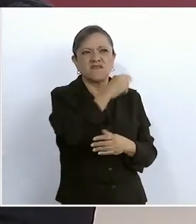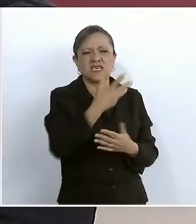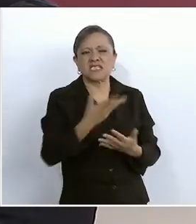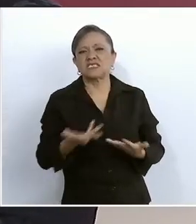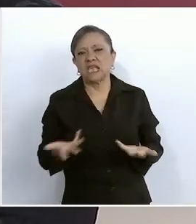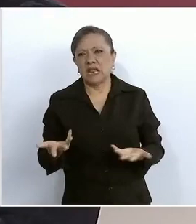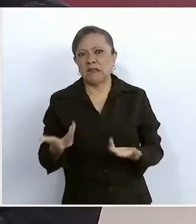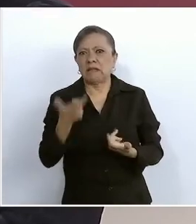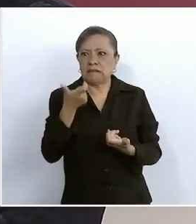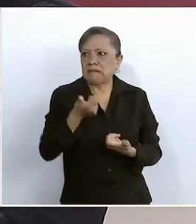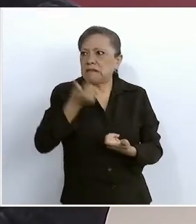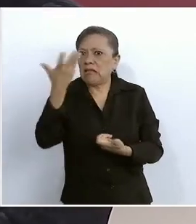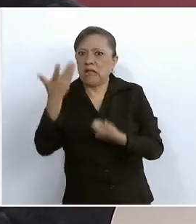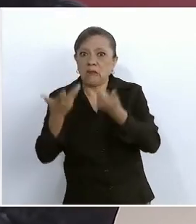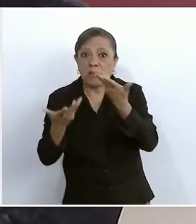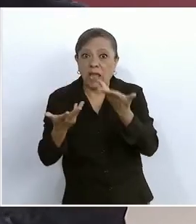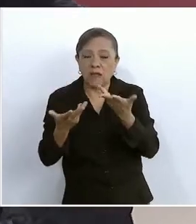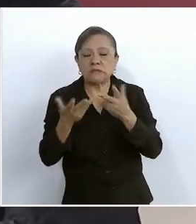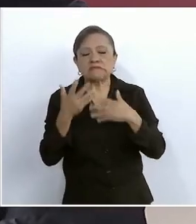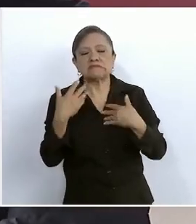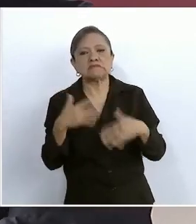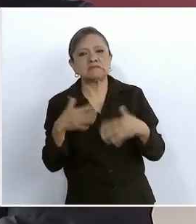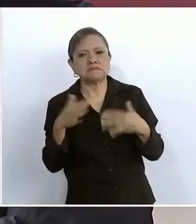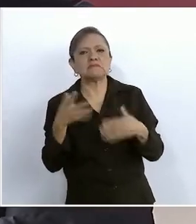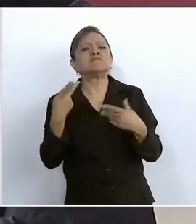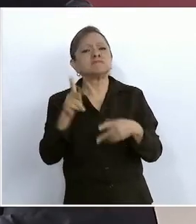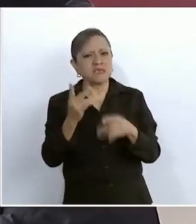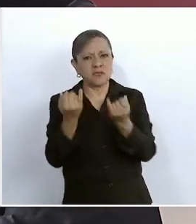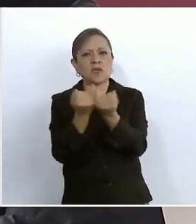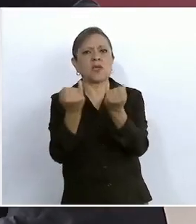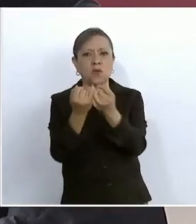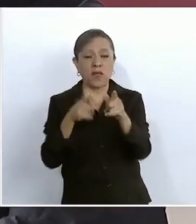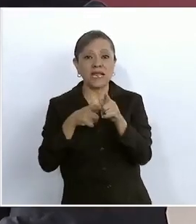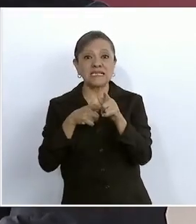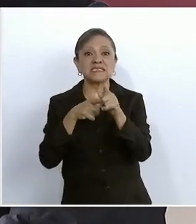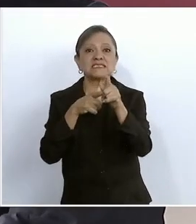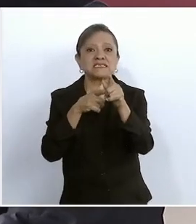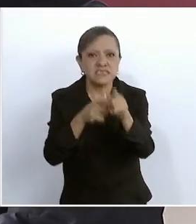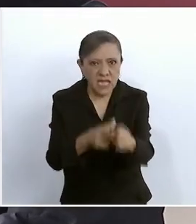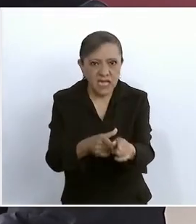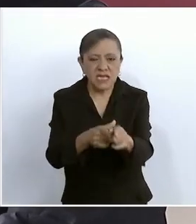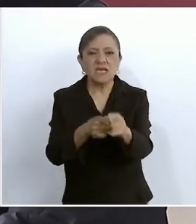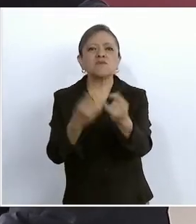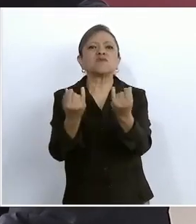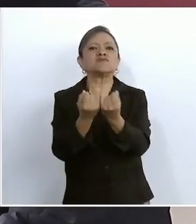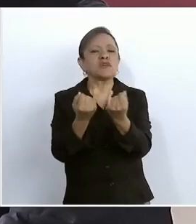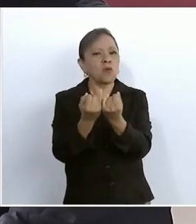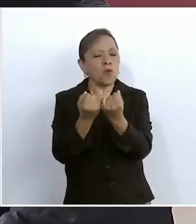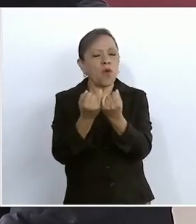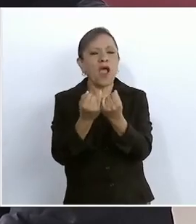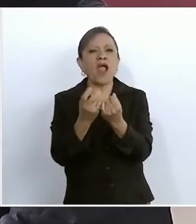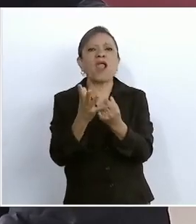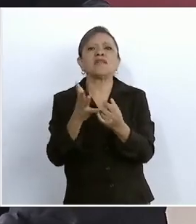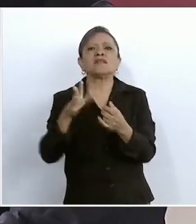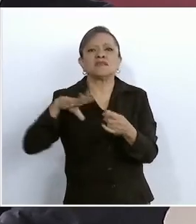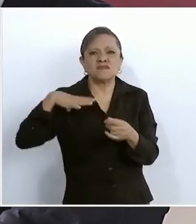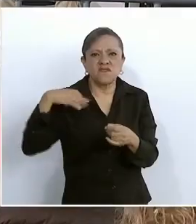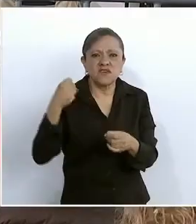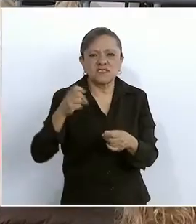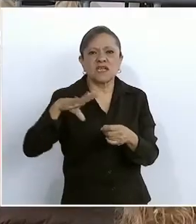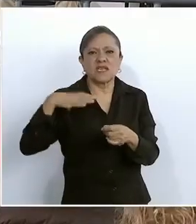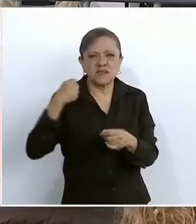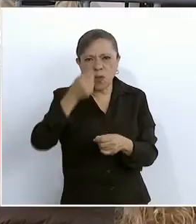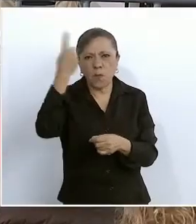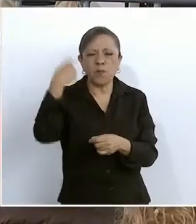vamos a seguir combatiendo la carestía que nos ha funcionado,